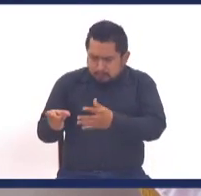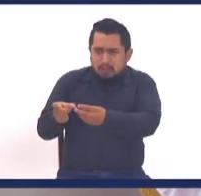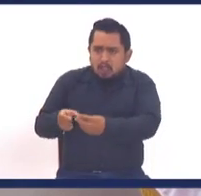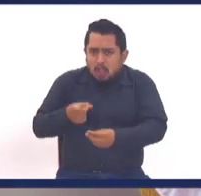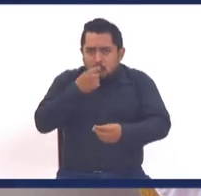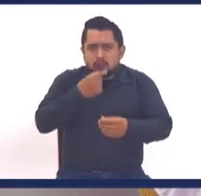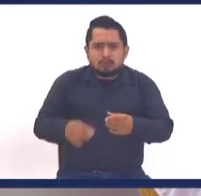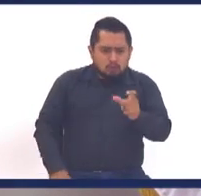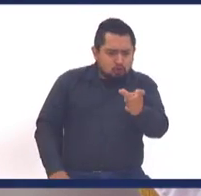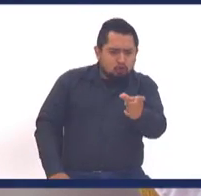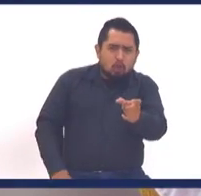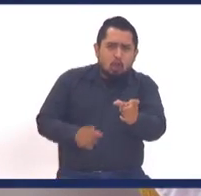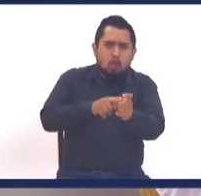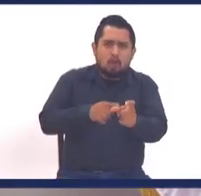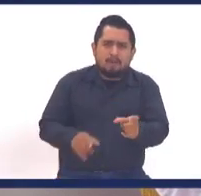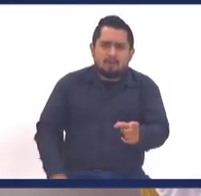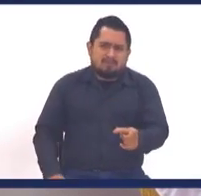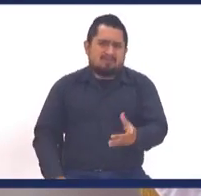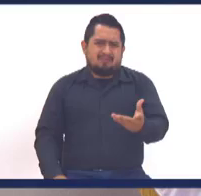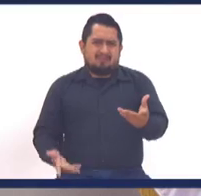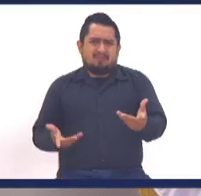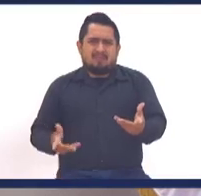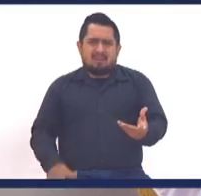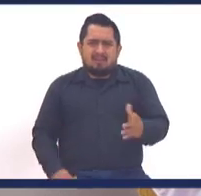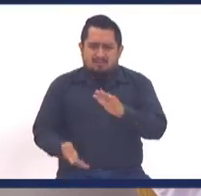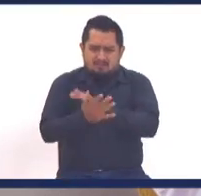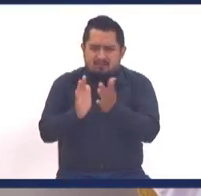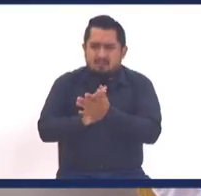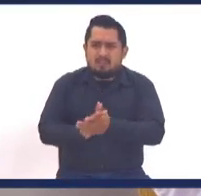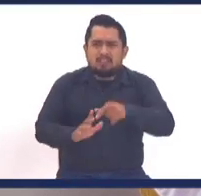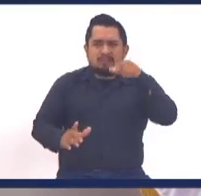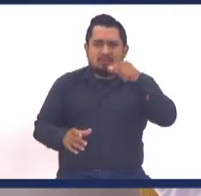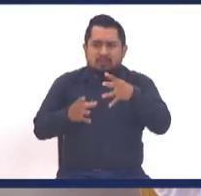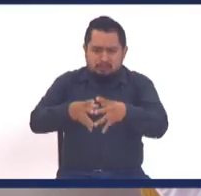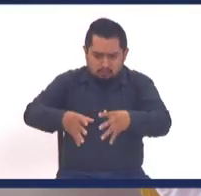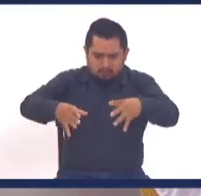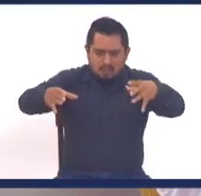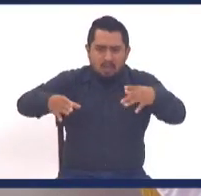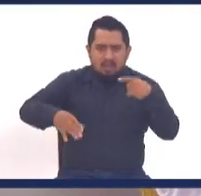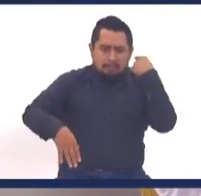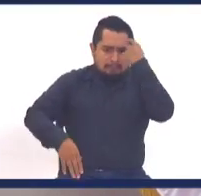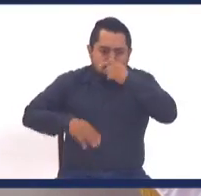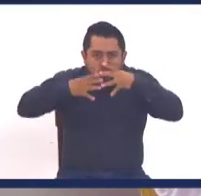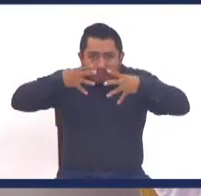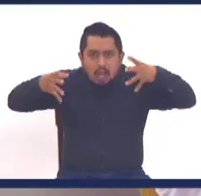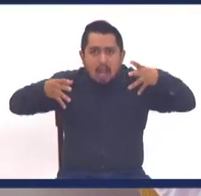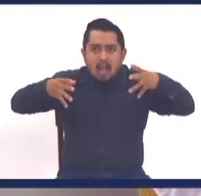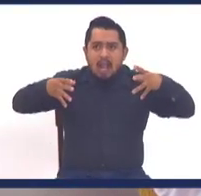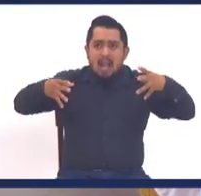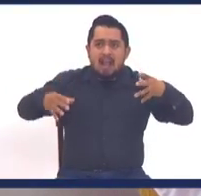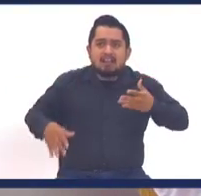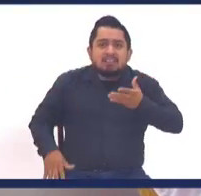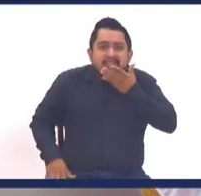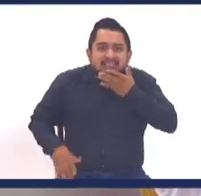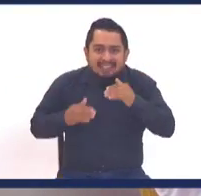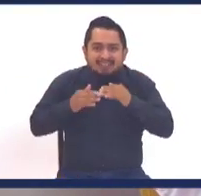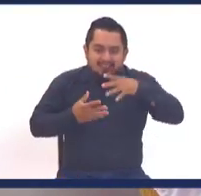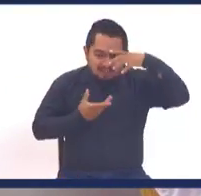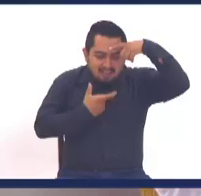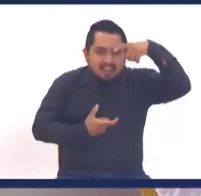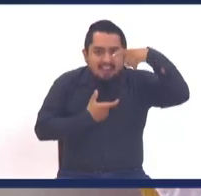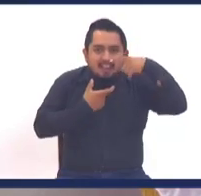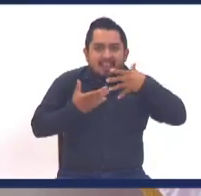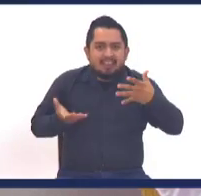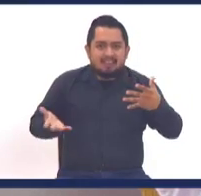cierto, pastillas de cloro, así ve, no hermano, una pupusa tiene que ser mínimo el tamaño de mi cara, amén, incluyendo estos pelos que ves aquí